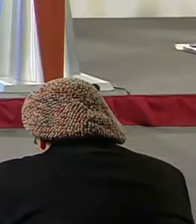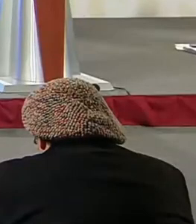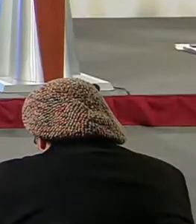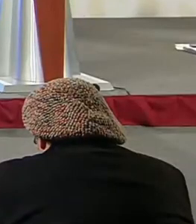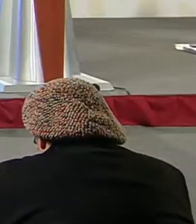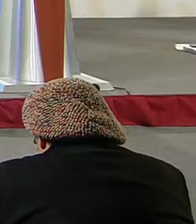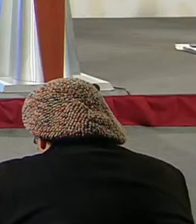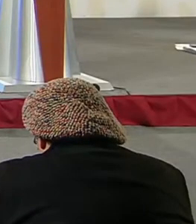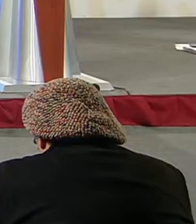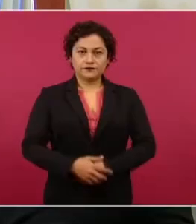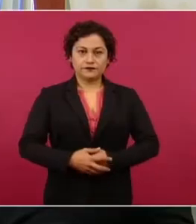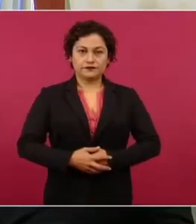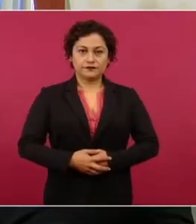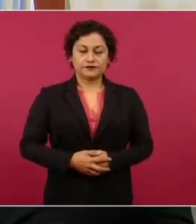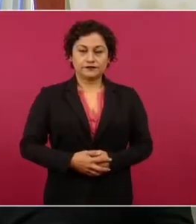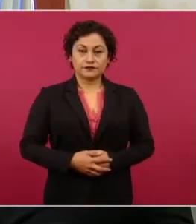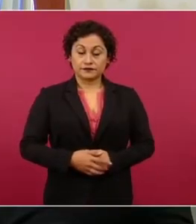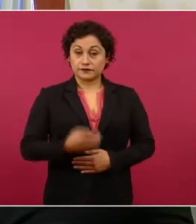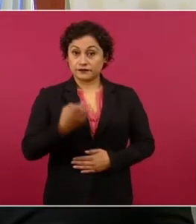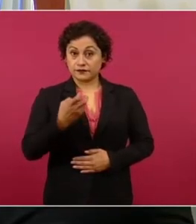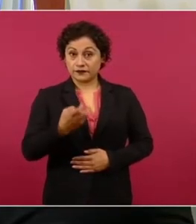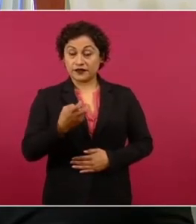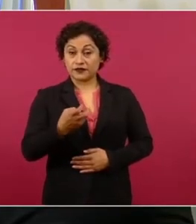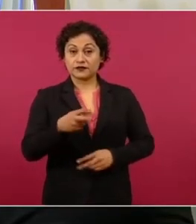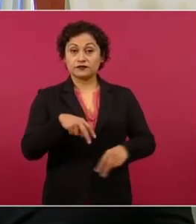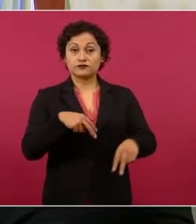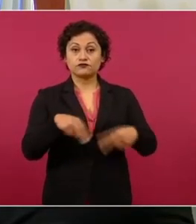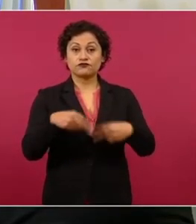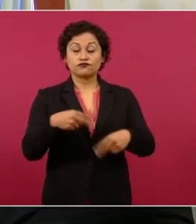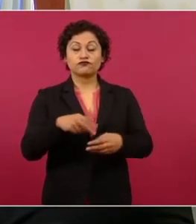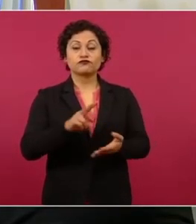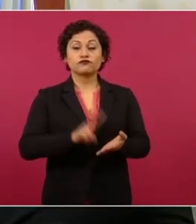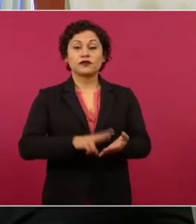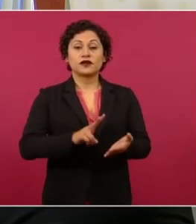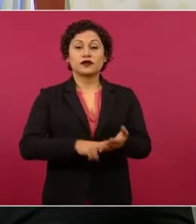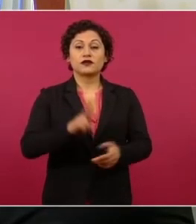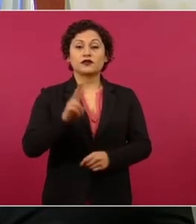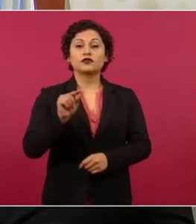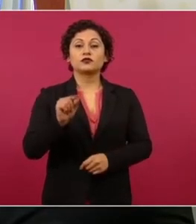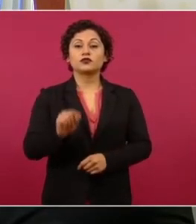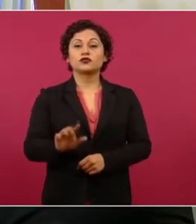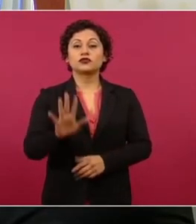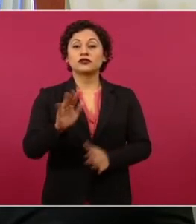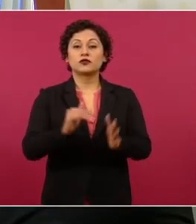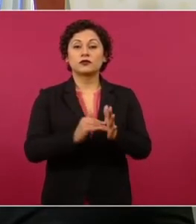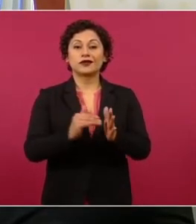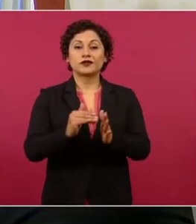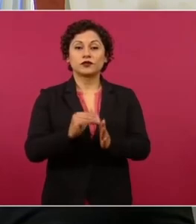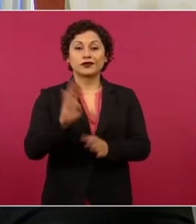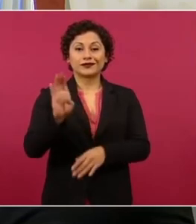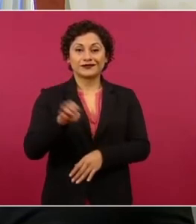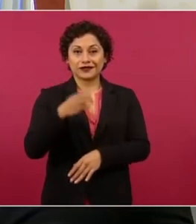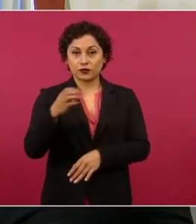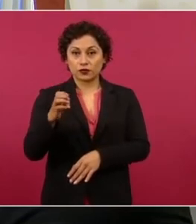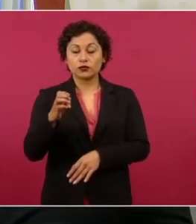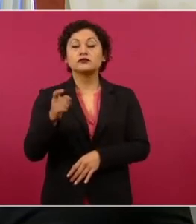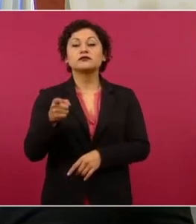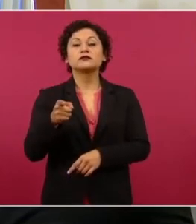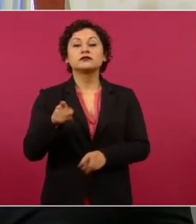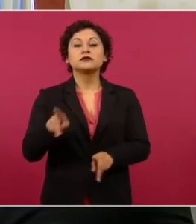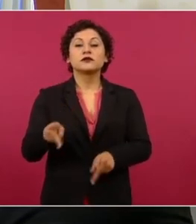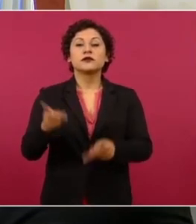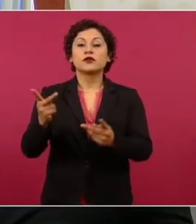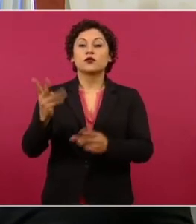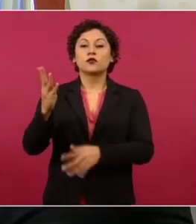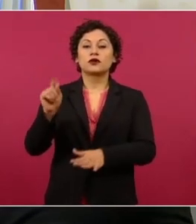momento su precio real era de 2.5 millones de euros y lo querían vender en 4